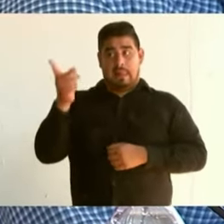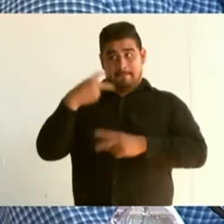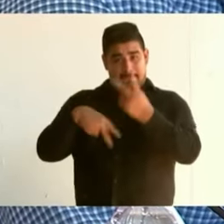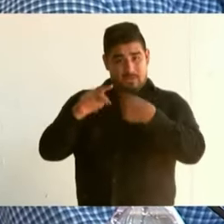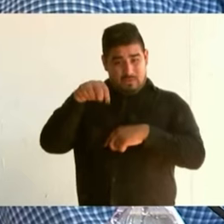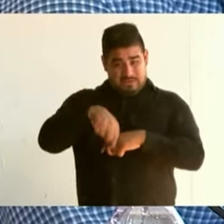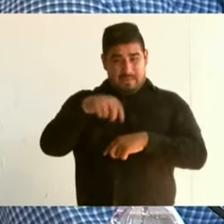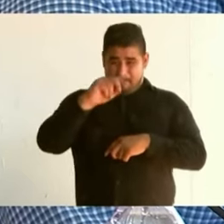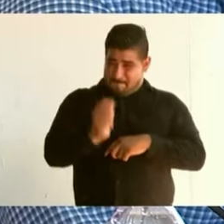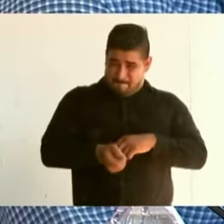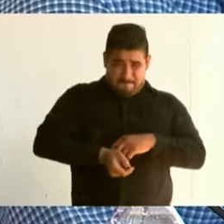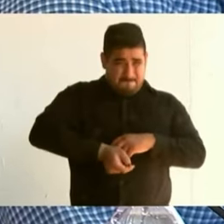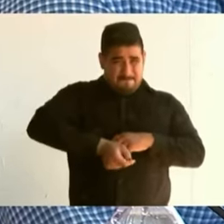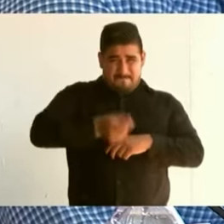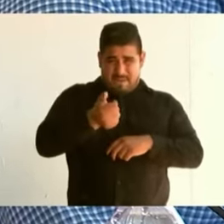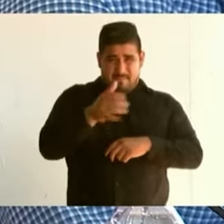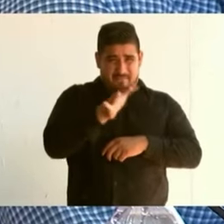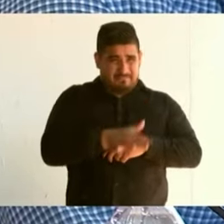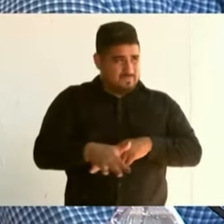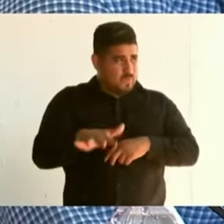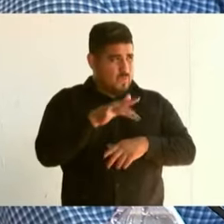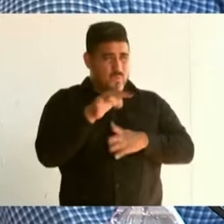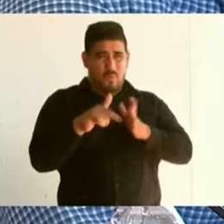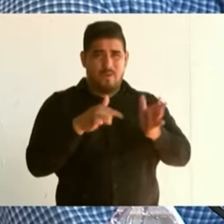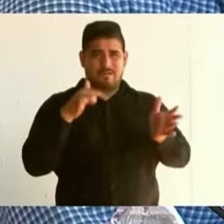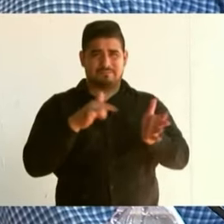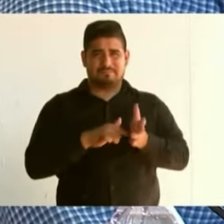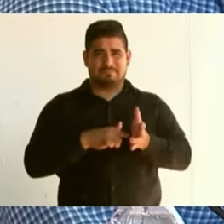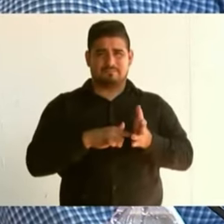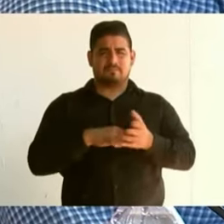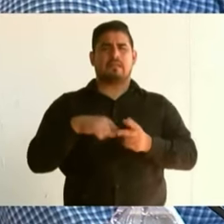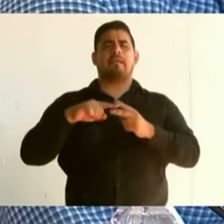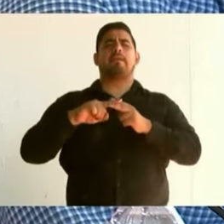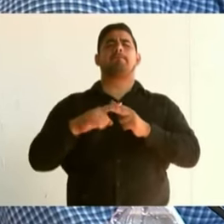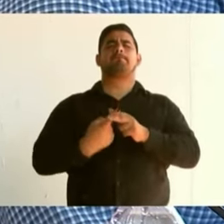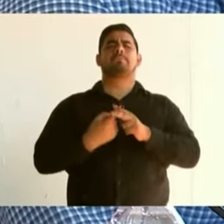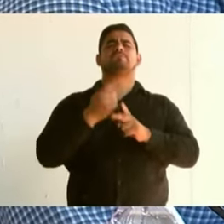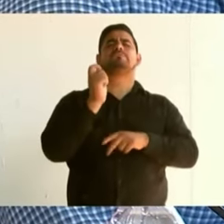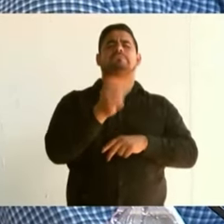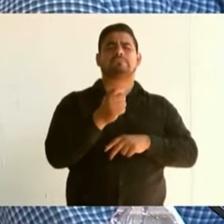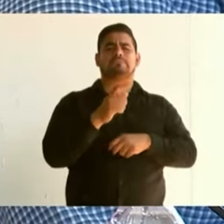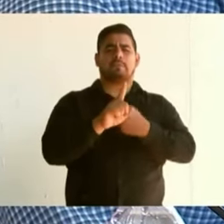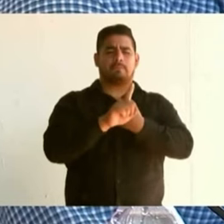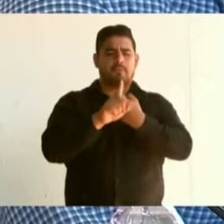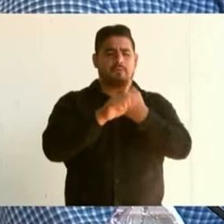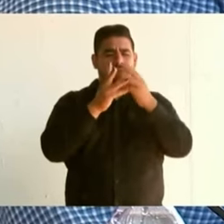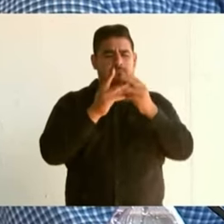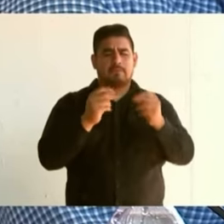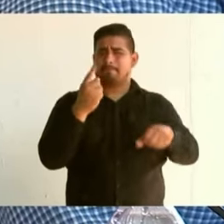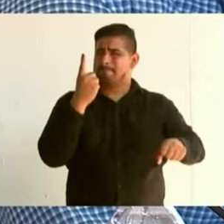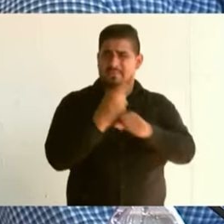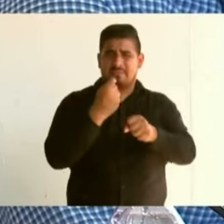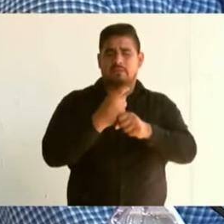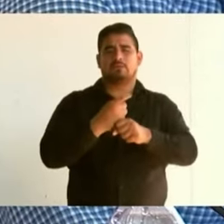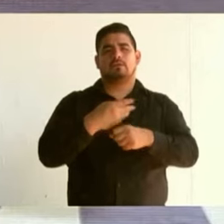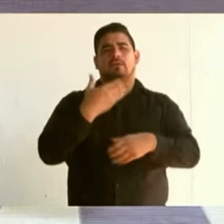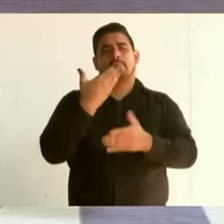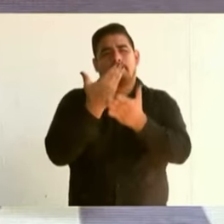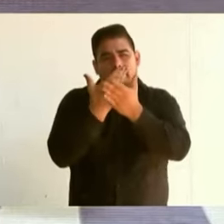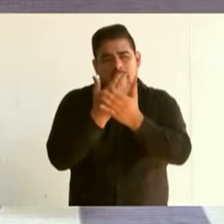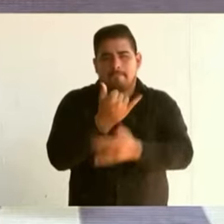por primera vez a este lugar, inició el resarcimiento ofreciendo disculpas al pueblo yaqui.